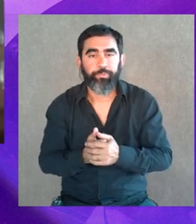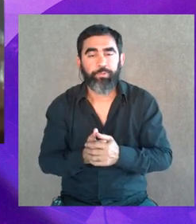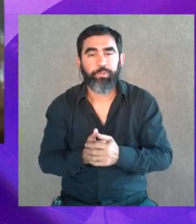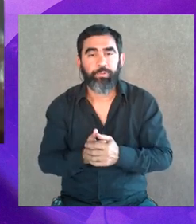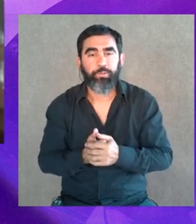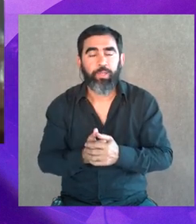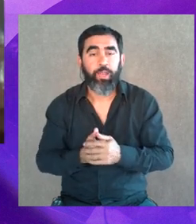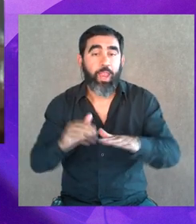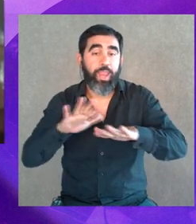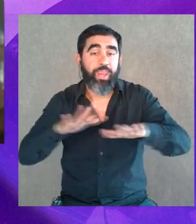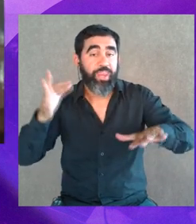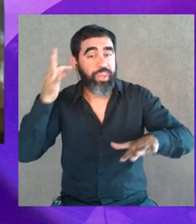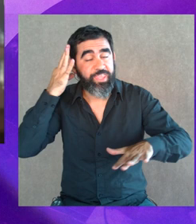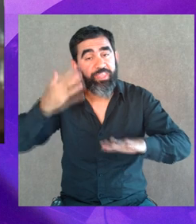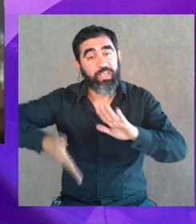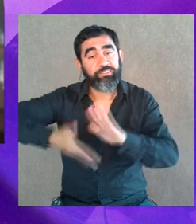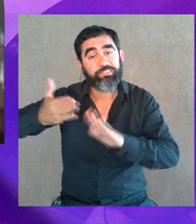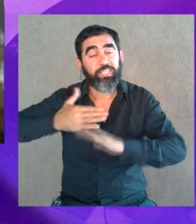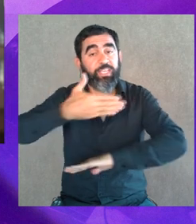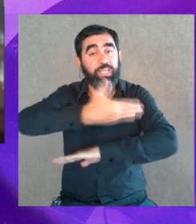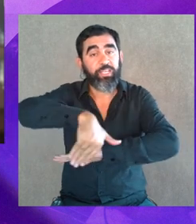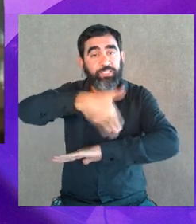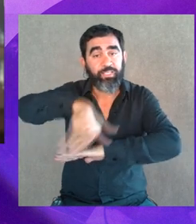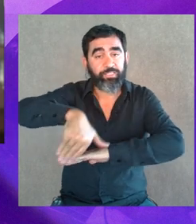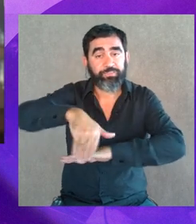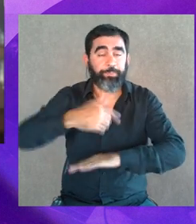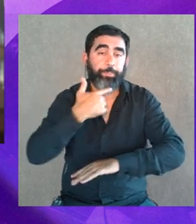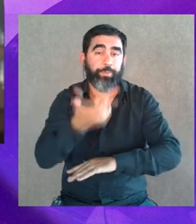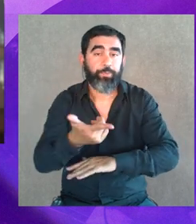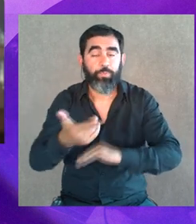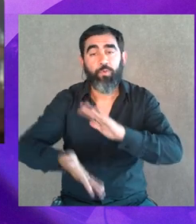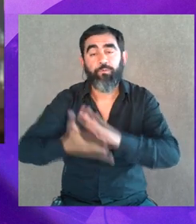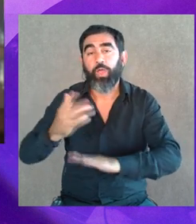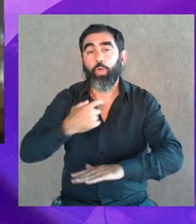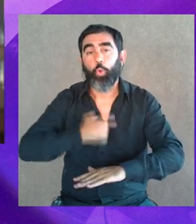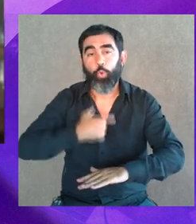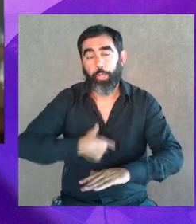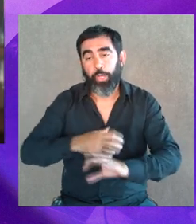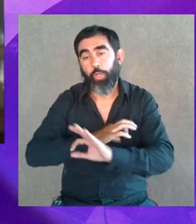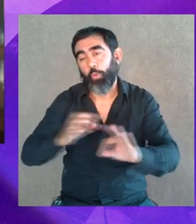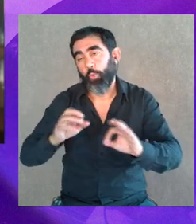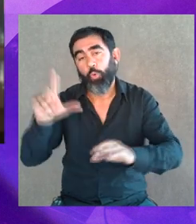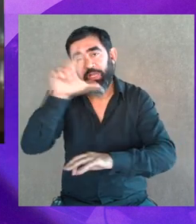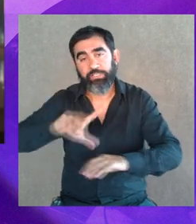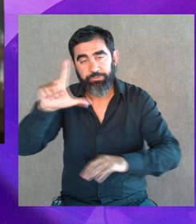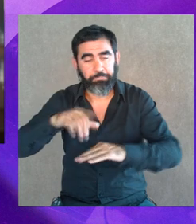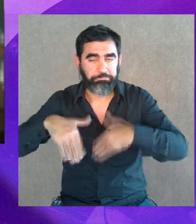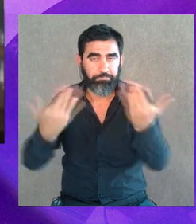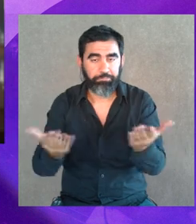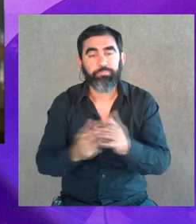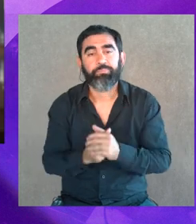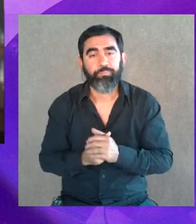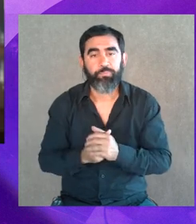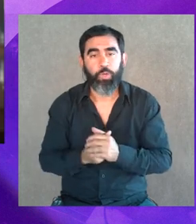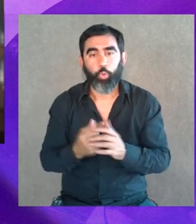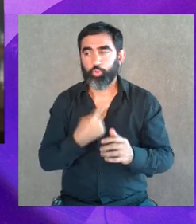ah, cuando las chiquilinas van a salir a la calle, ¿no? Por ejemplo, van al colegio, van al liceo, lo que